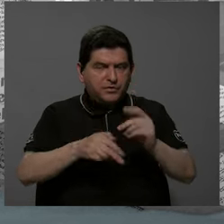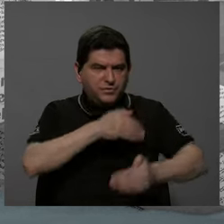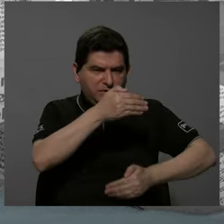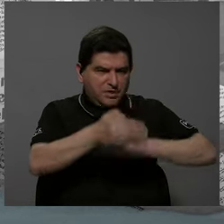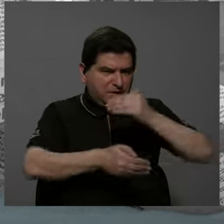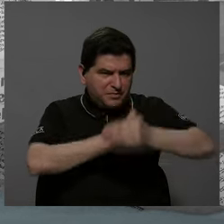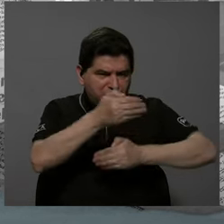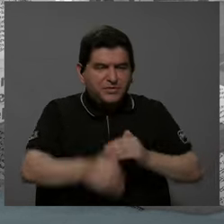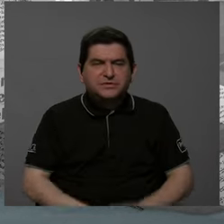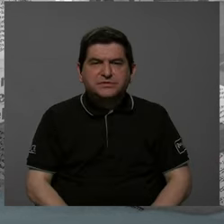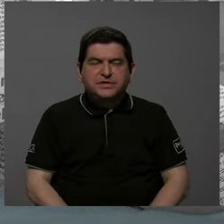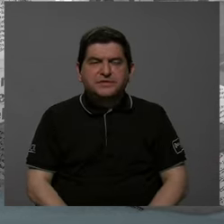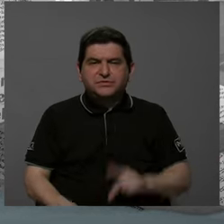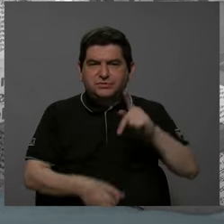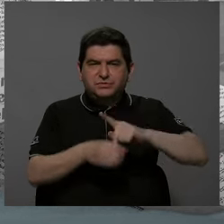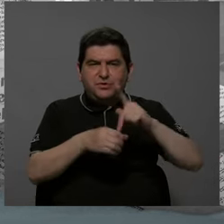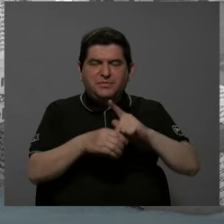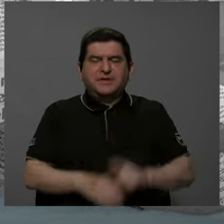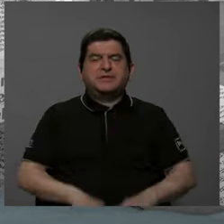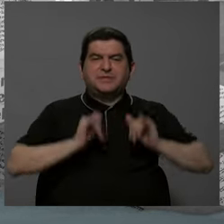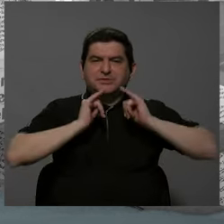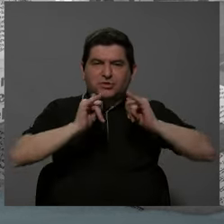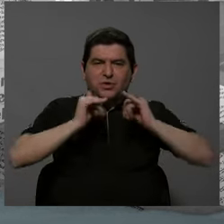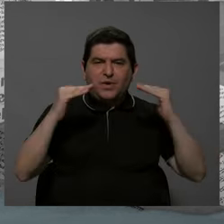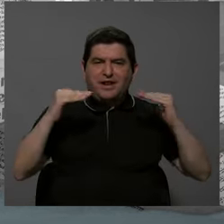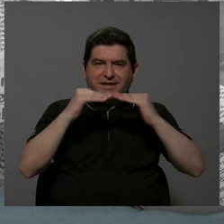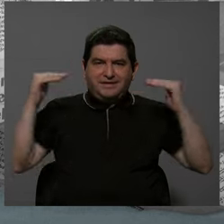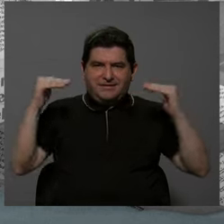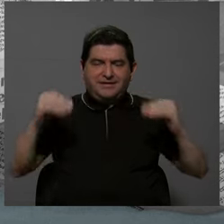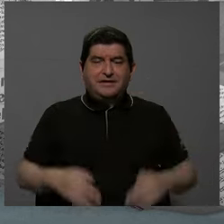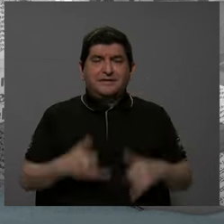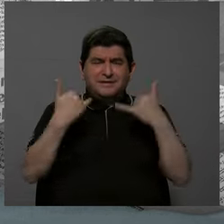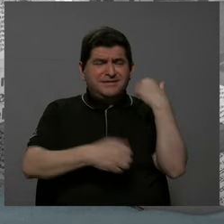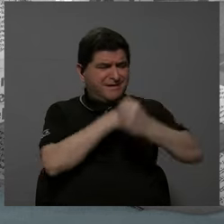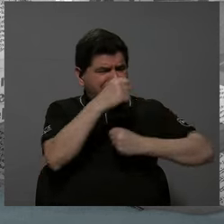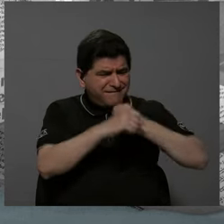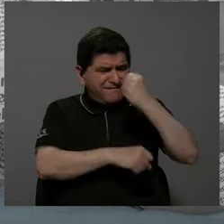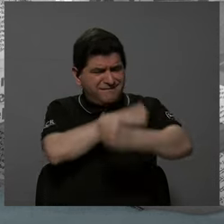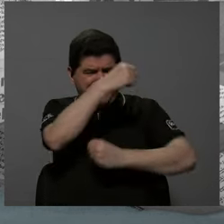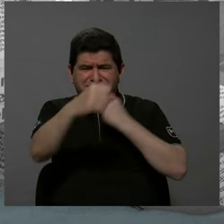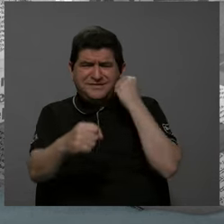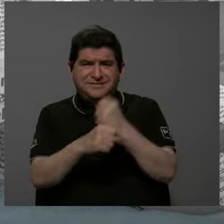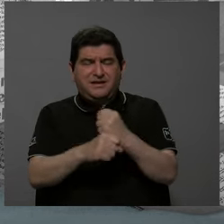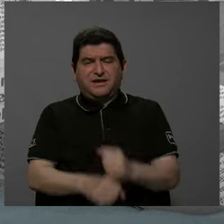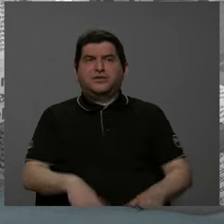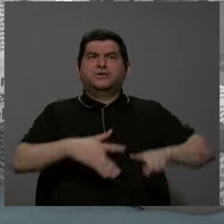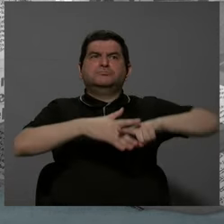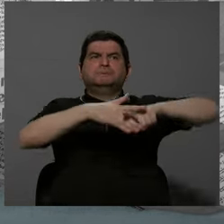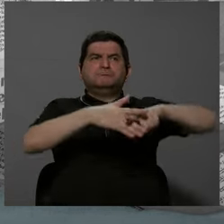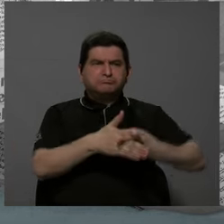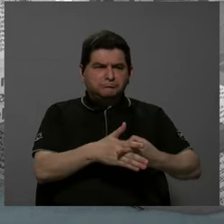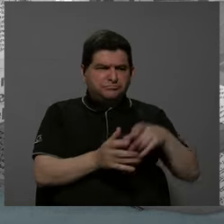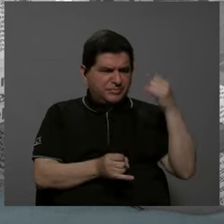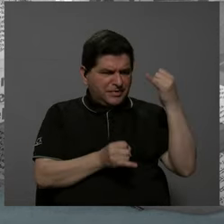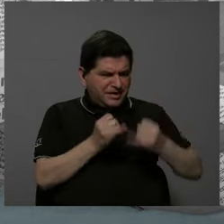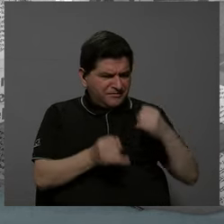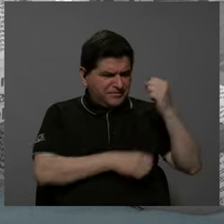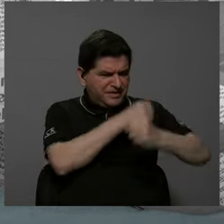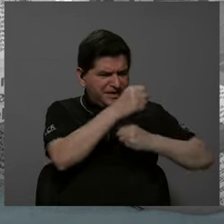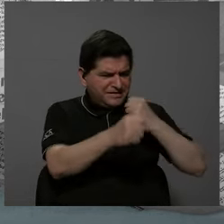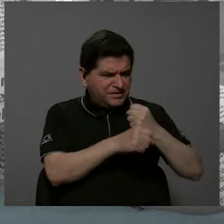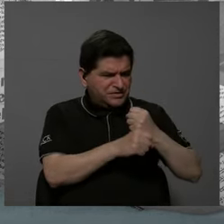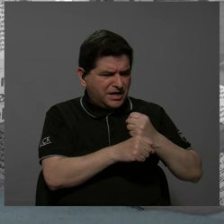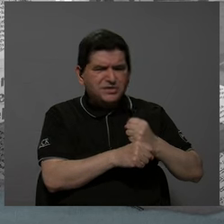participación equitativa o igualitaria, es un proceso que ya tiene muchos años, ¿verdad? Empezó a finales de la década de los